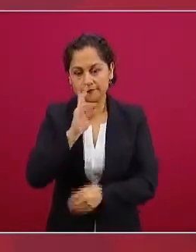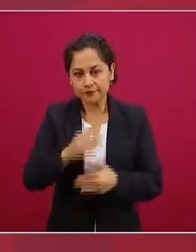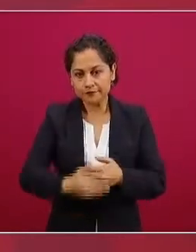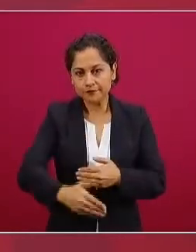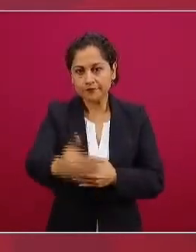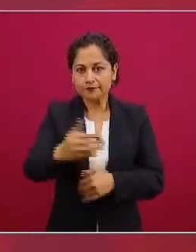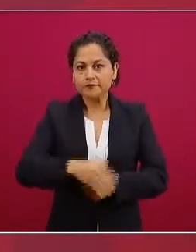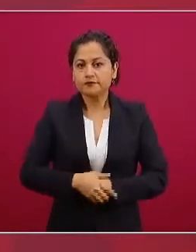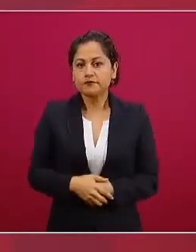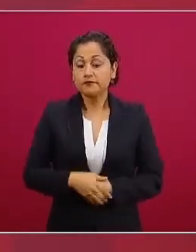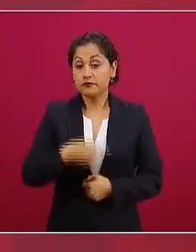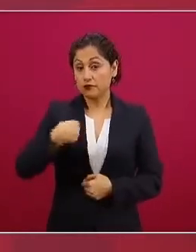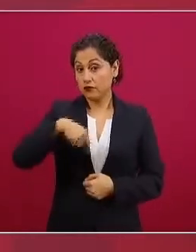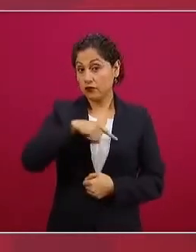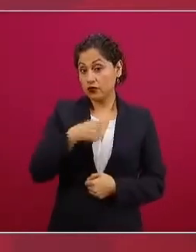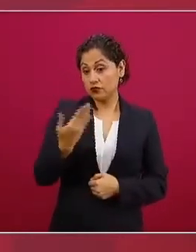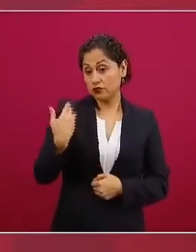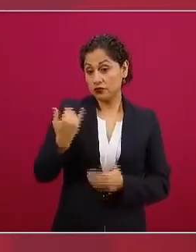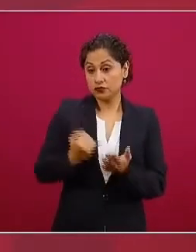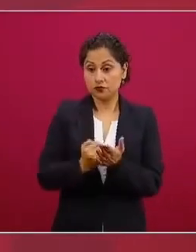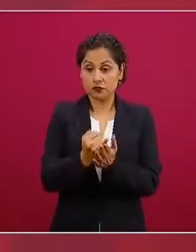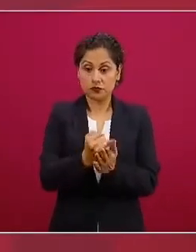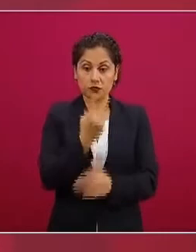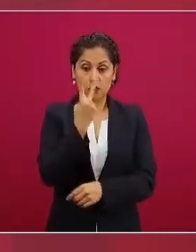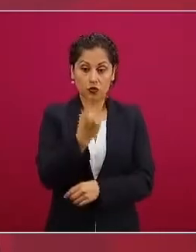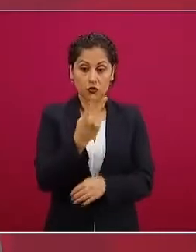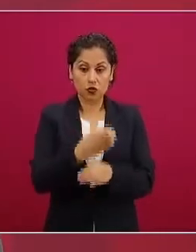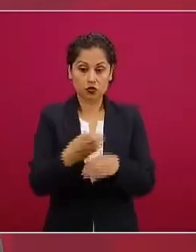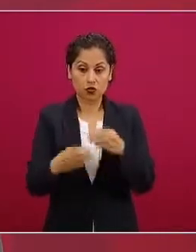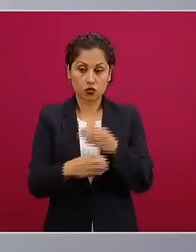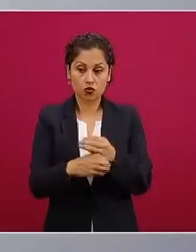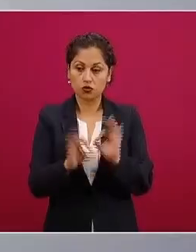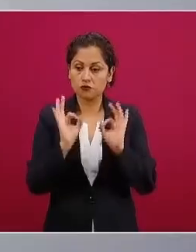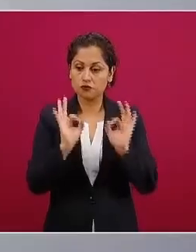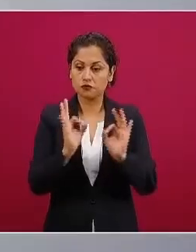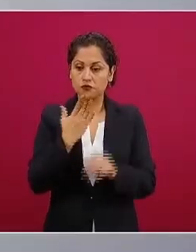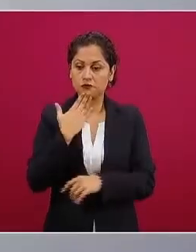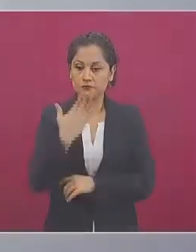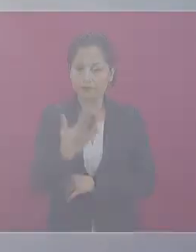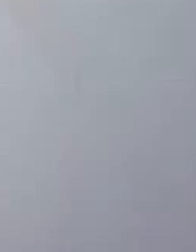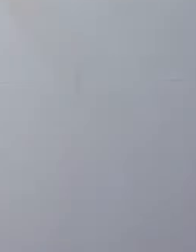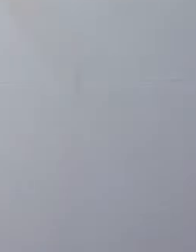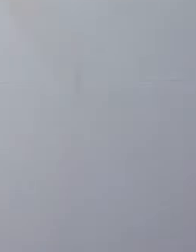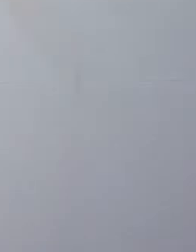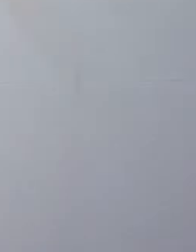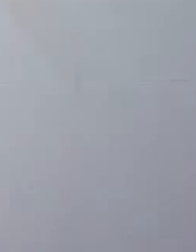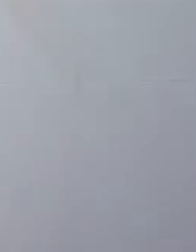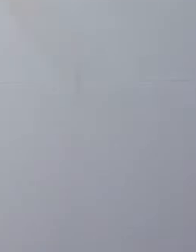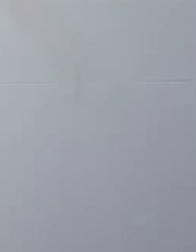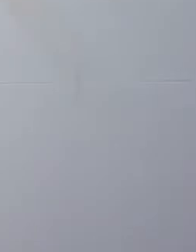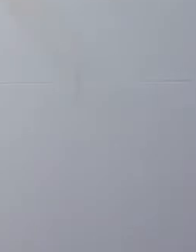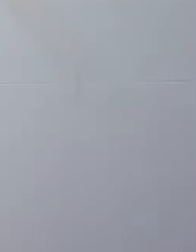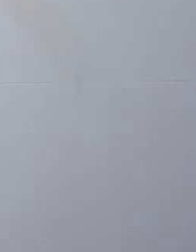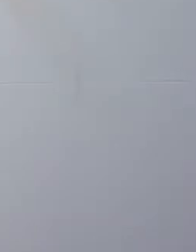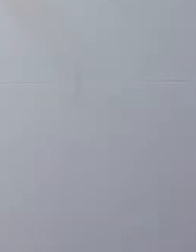entre otros, que nos ayudan en esta